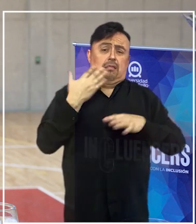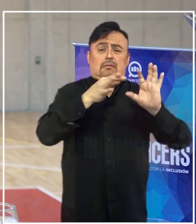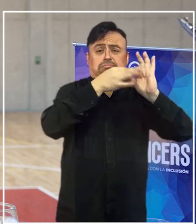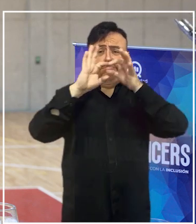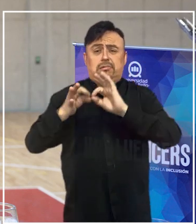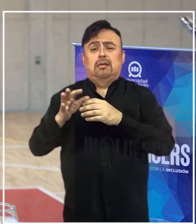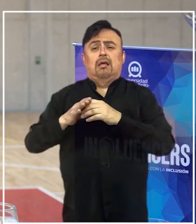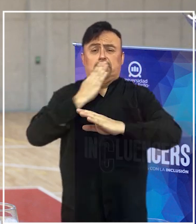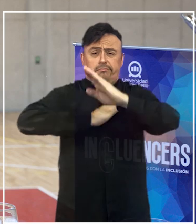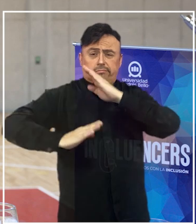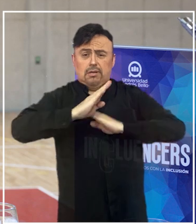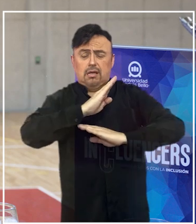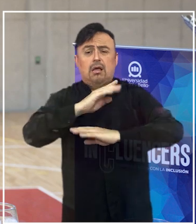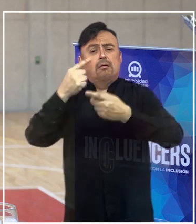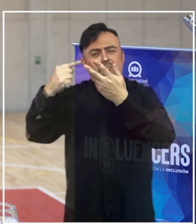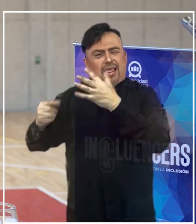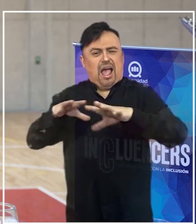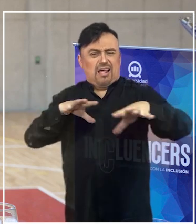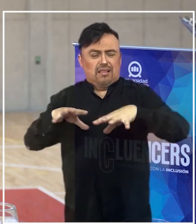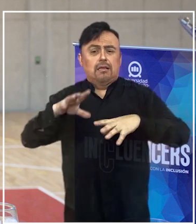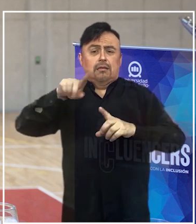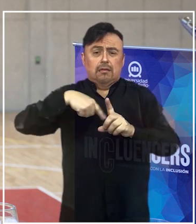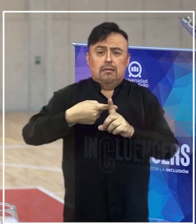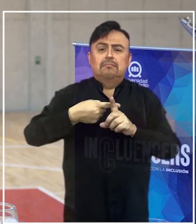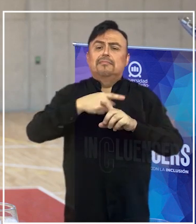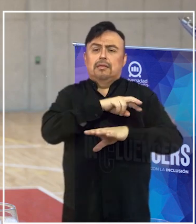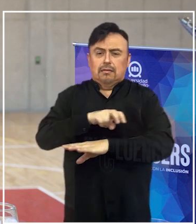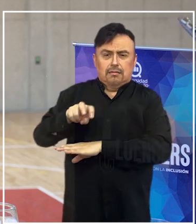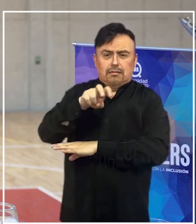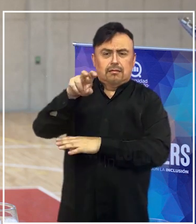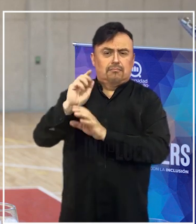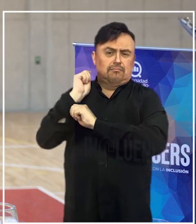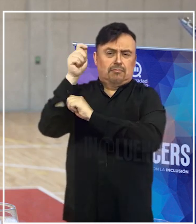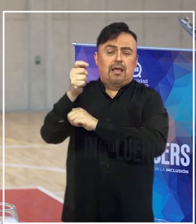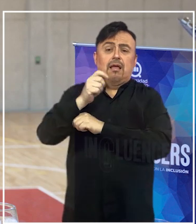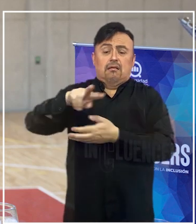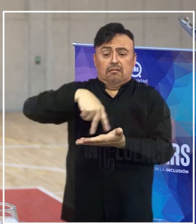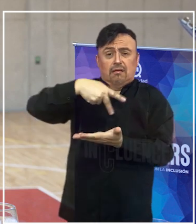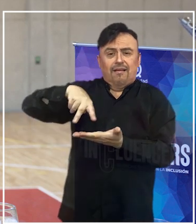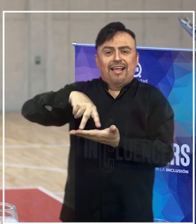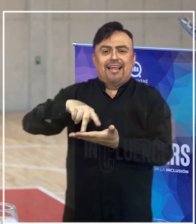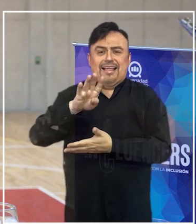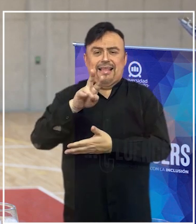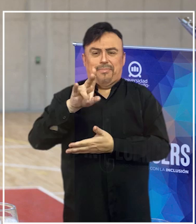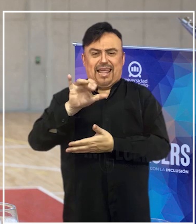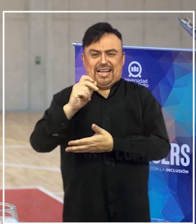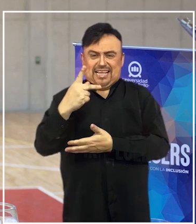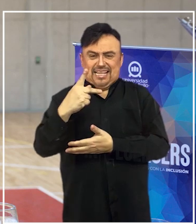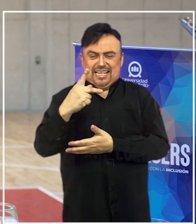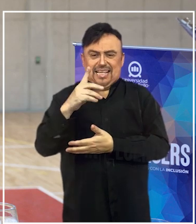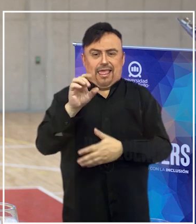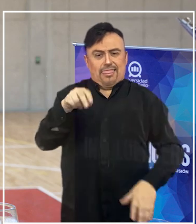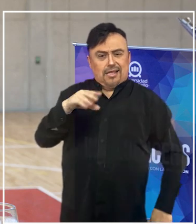disciplinas como el karate no es olímpica, sin embargo, se suma la escalada o se suma el breakdance. Entonces, sabemos que esto es